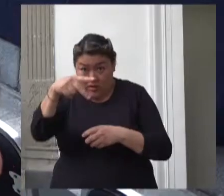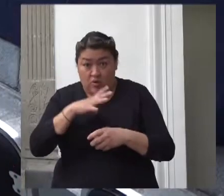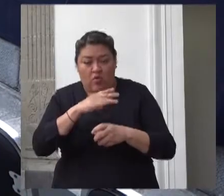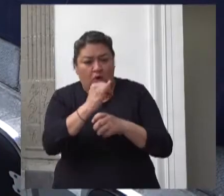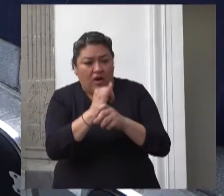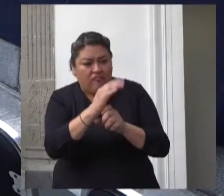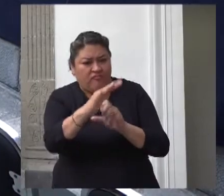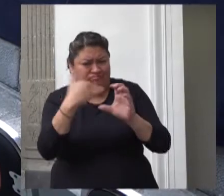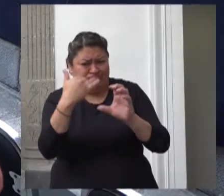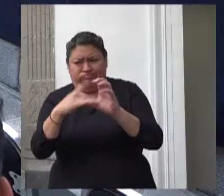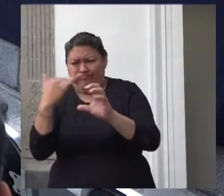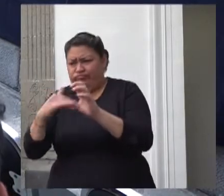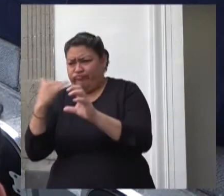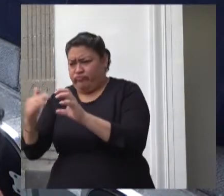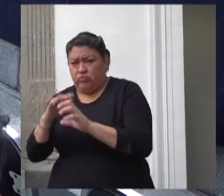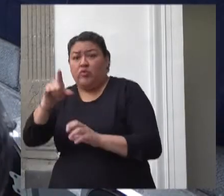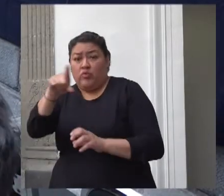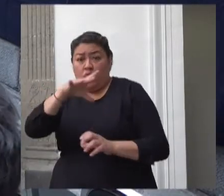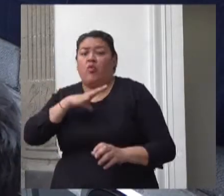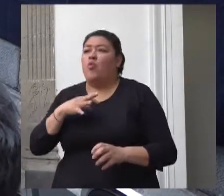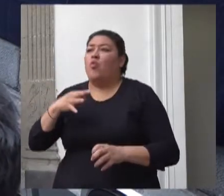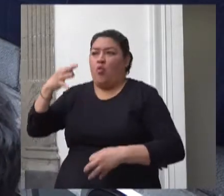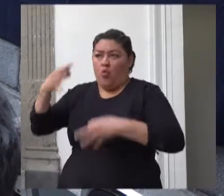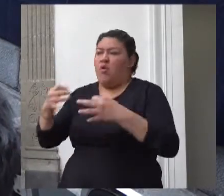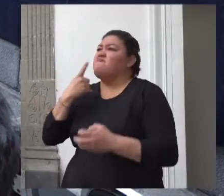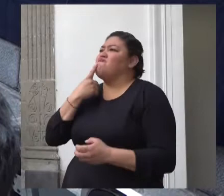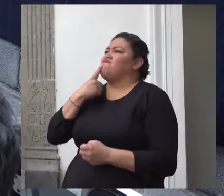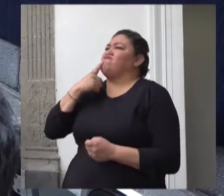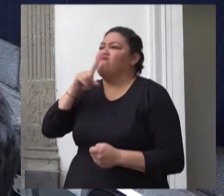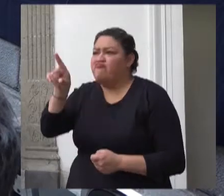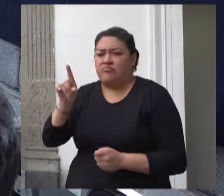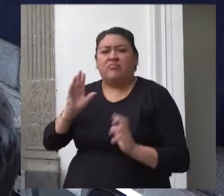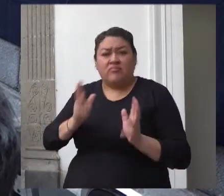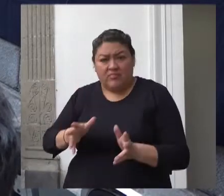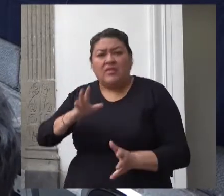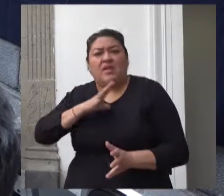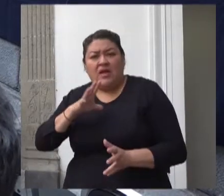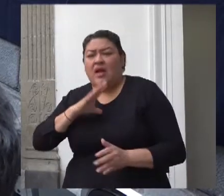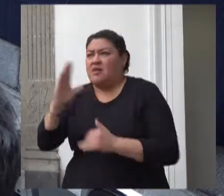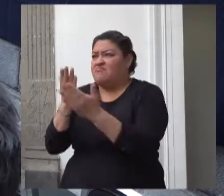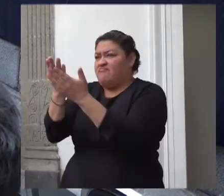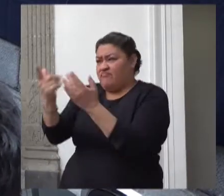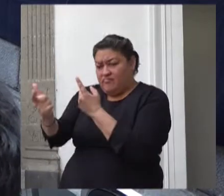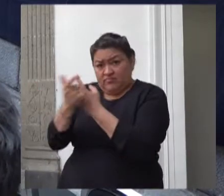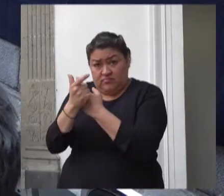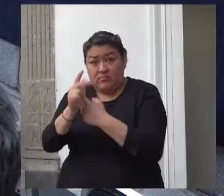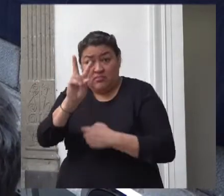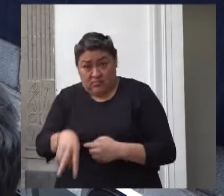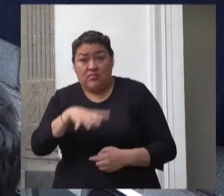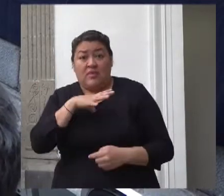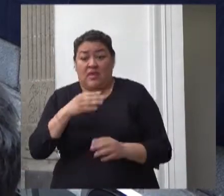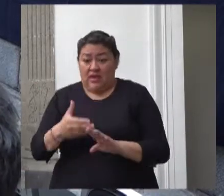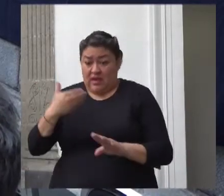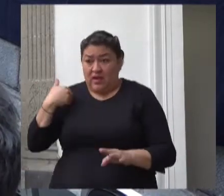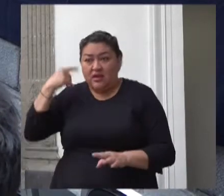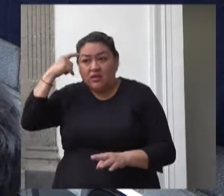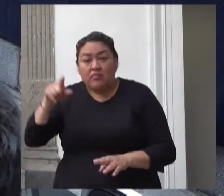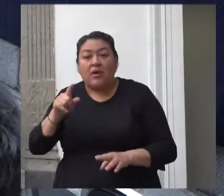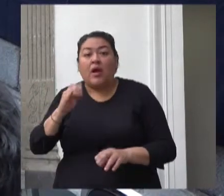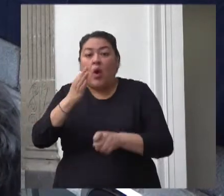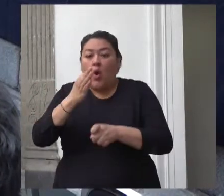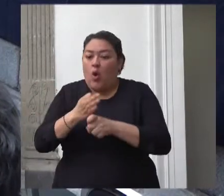sobre los juicios de amparo y sobre la concesión no solamente de la suspensión